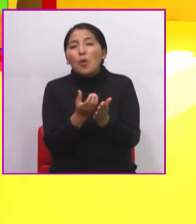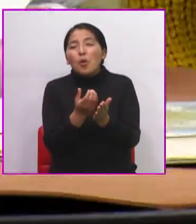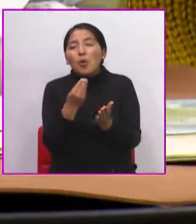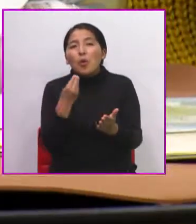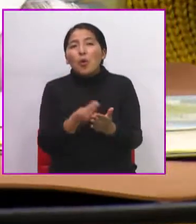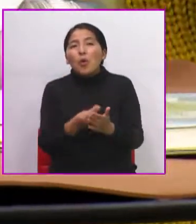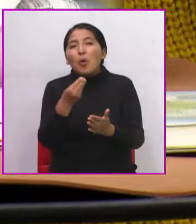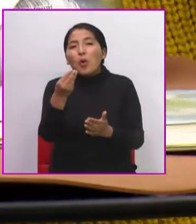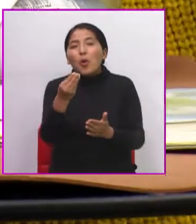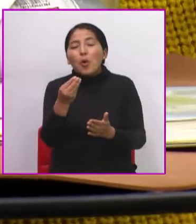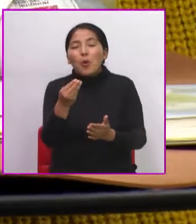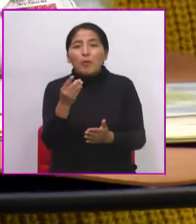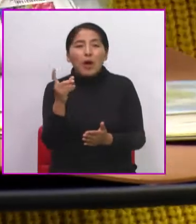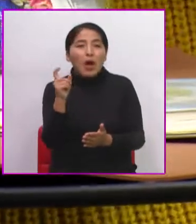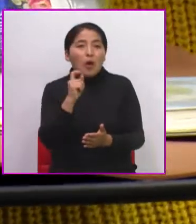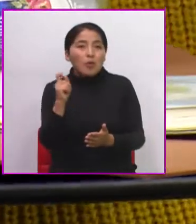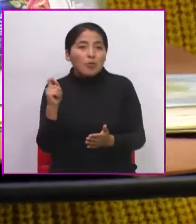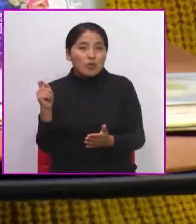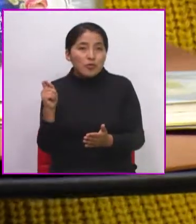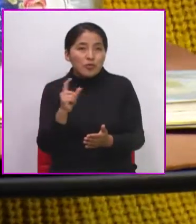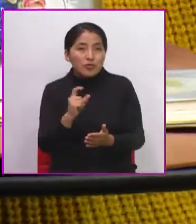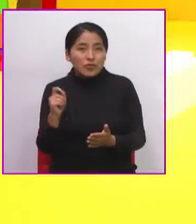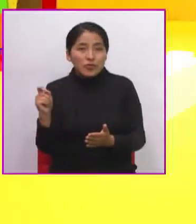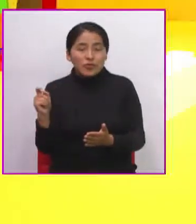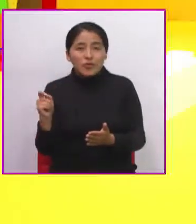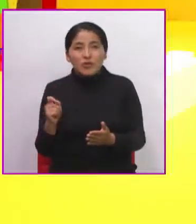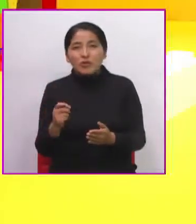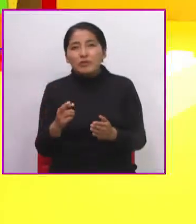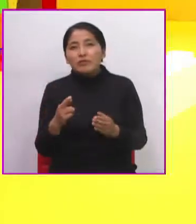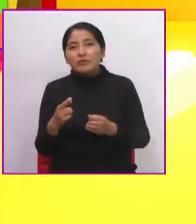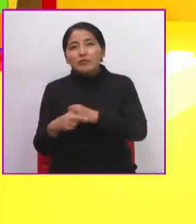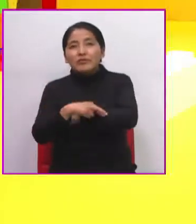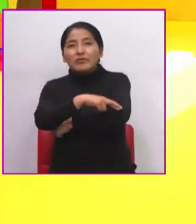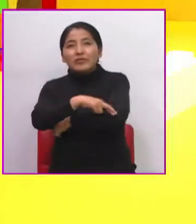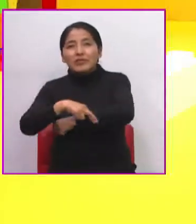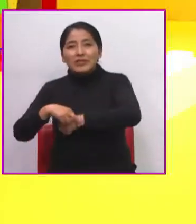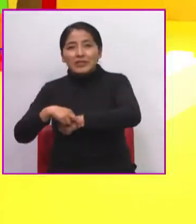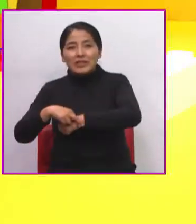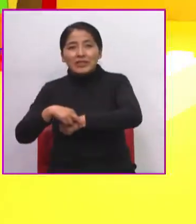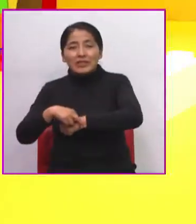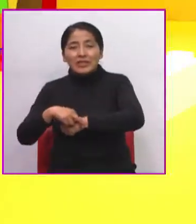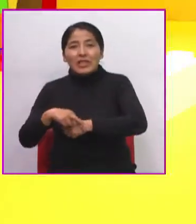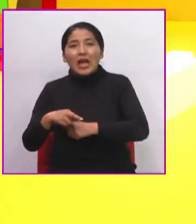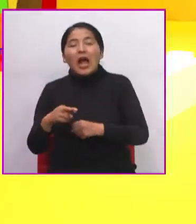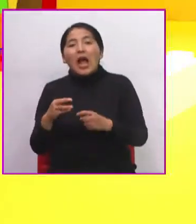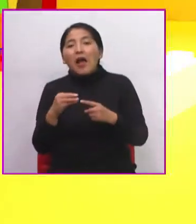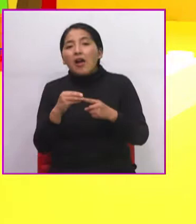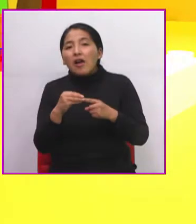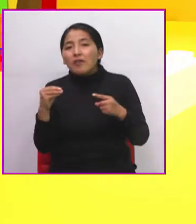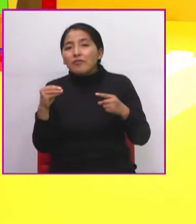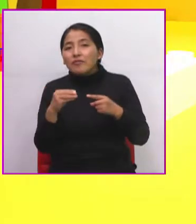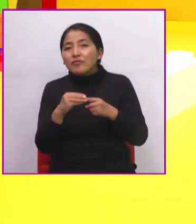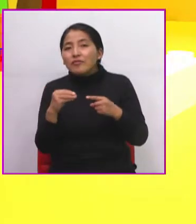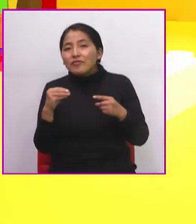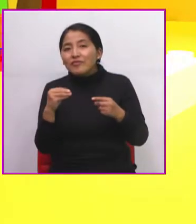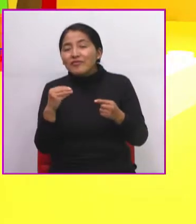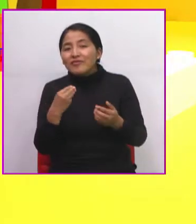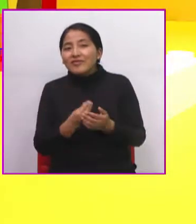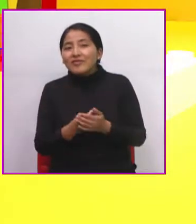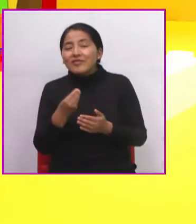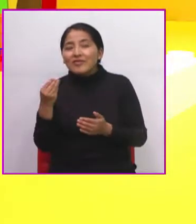lapiceros, regla, marcadores pequeñitos,